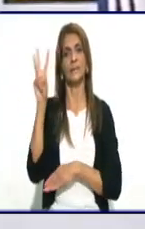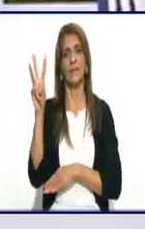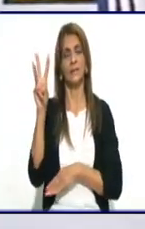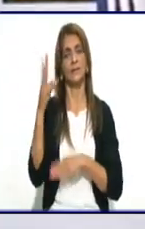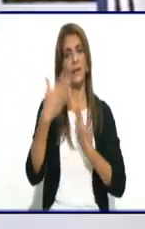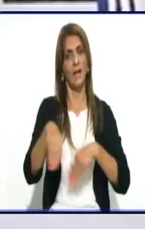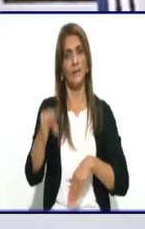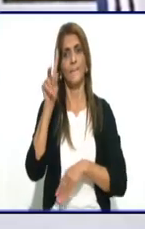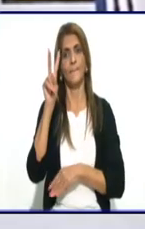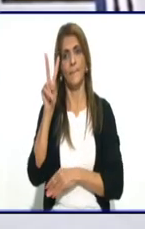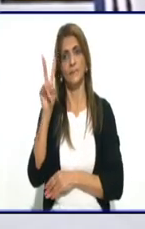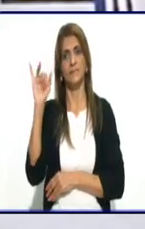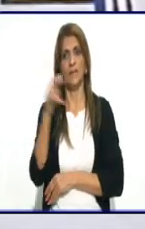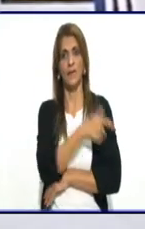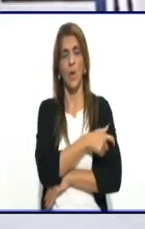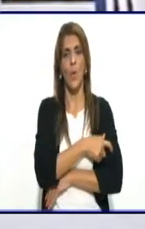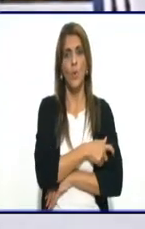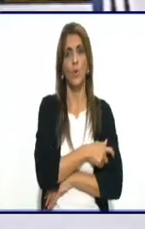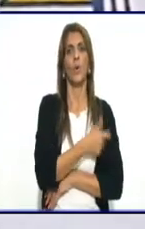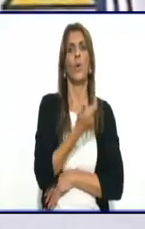Luis Ramírez y calle 10.